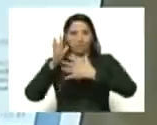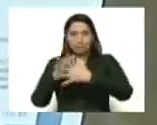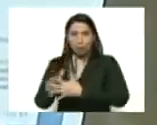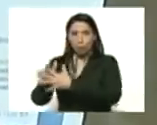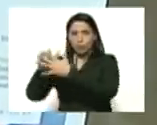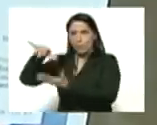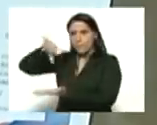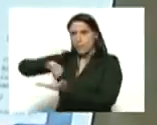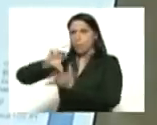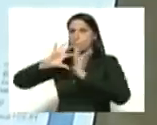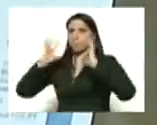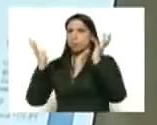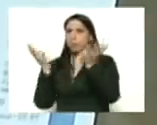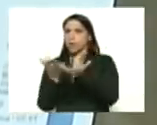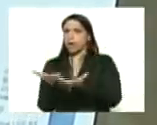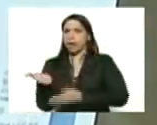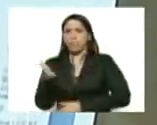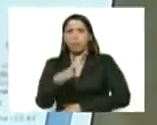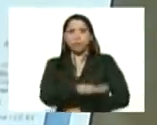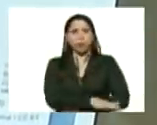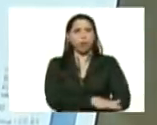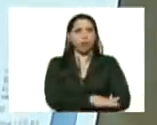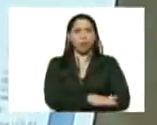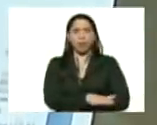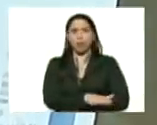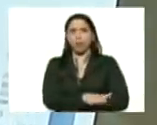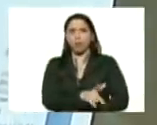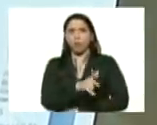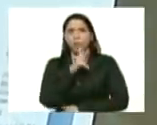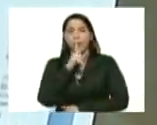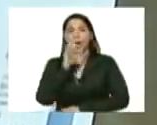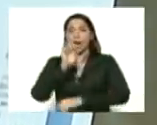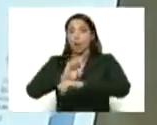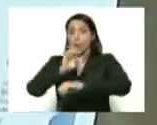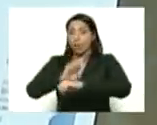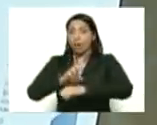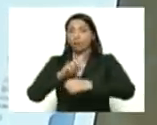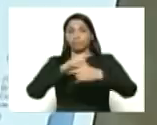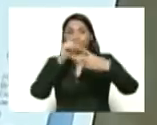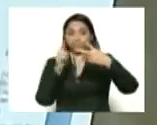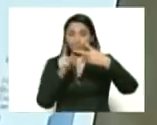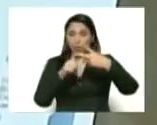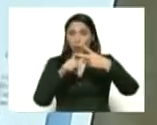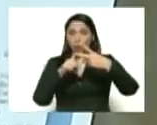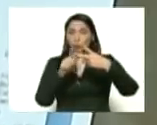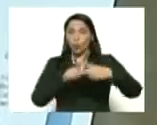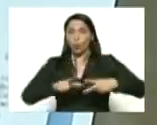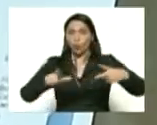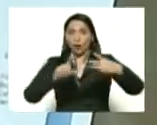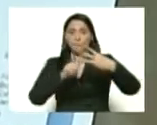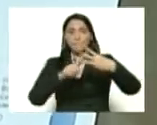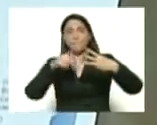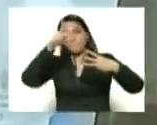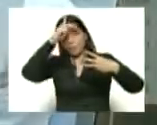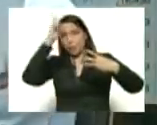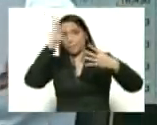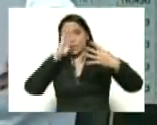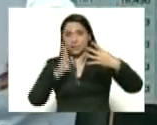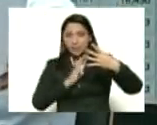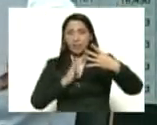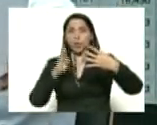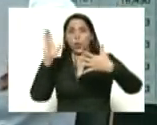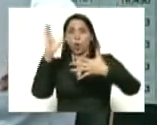epicentro mundial y mortal de la pandemia. Ecuador, en segundo lugar. Perú, Brasil, Colombia.